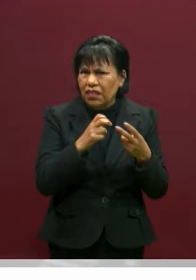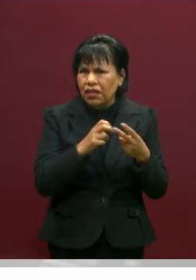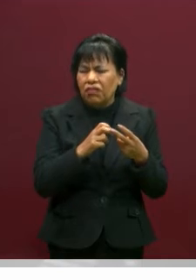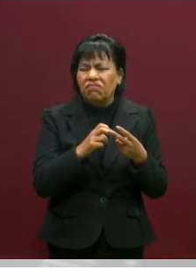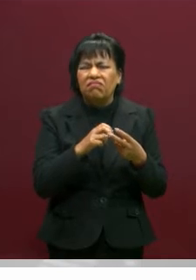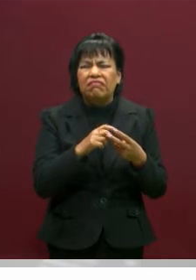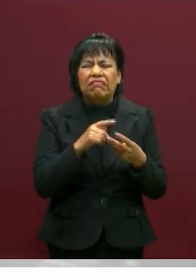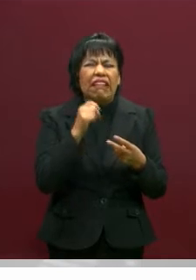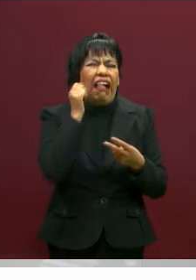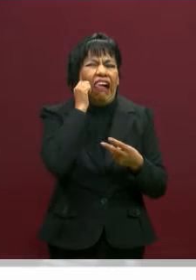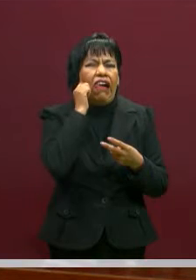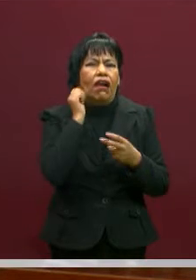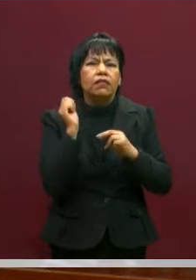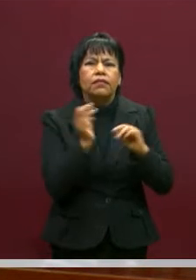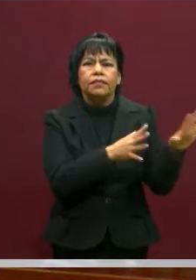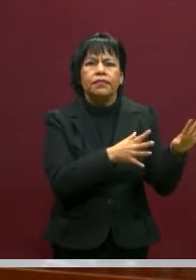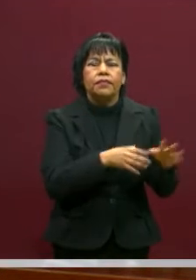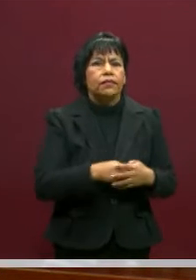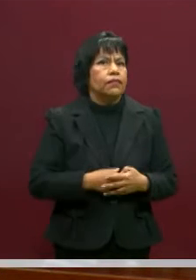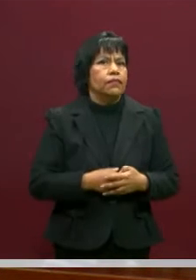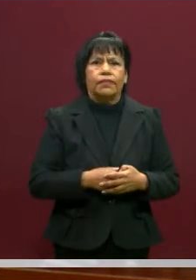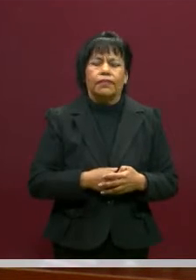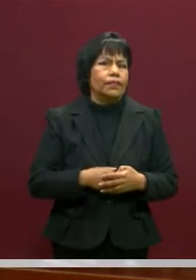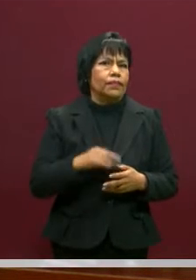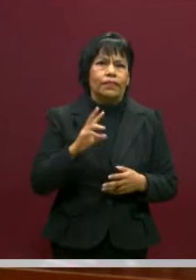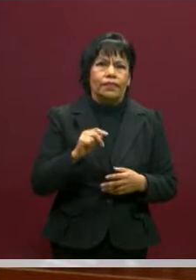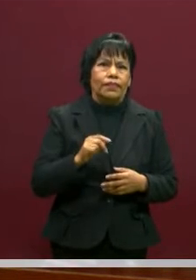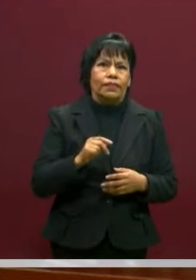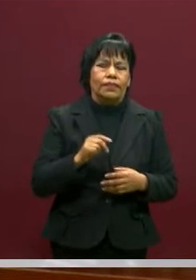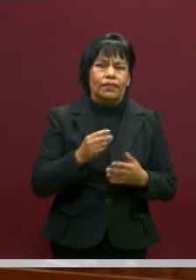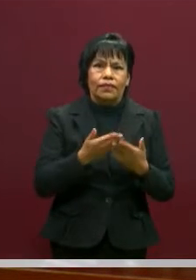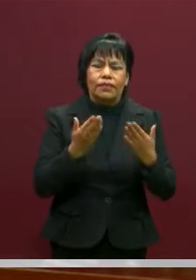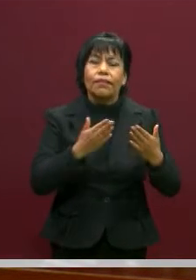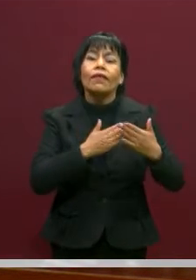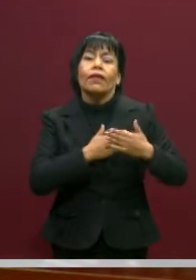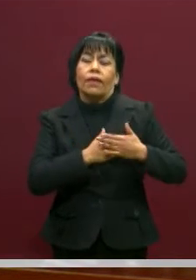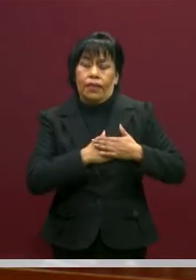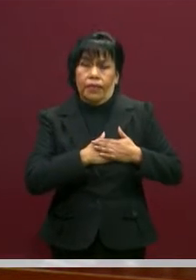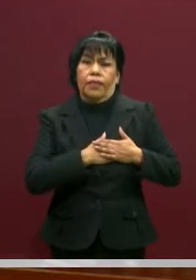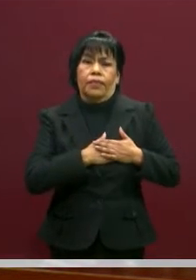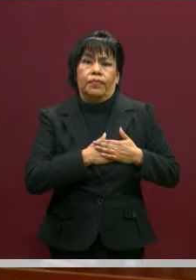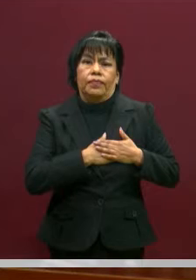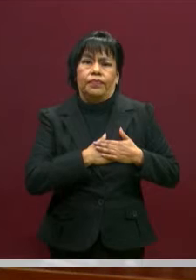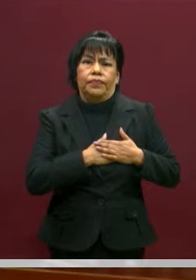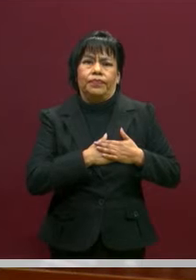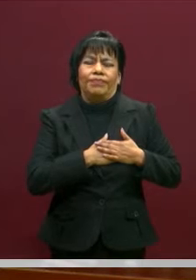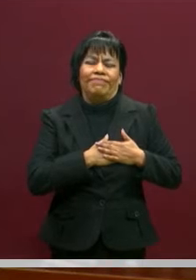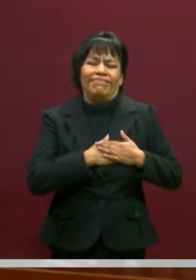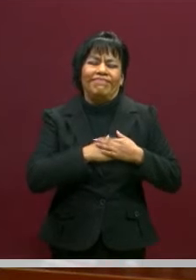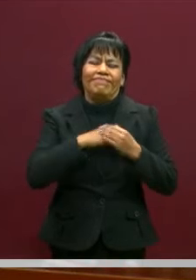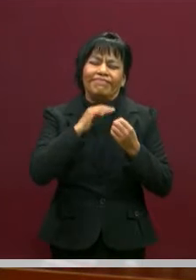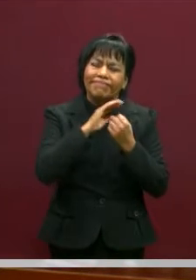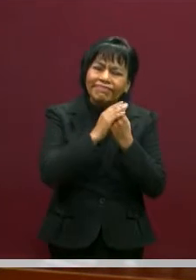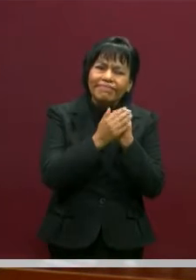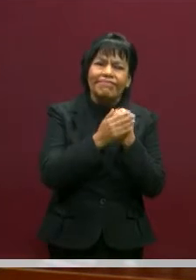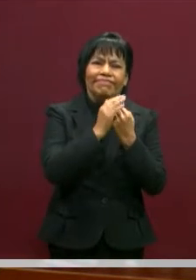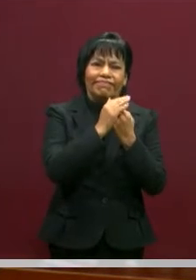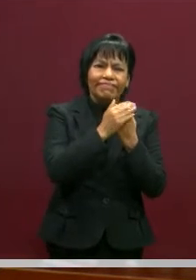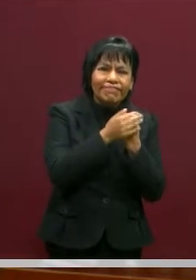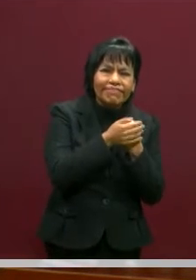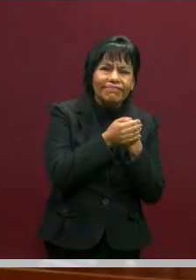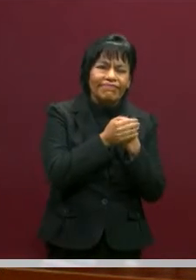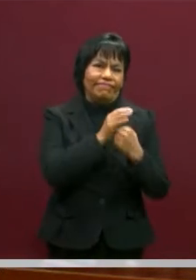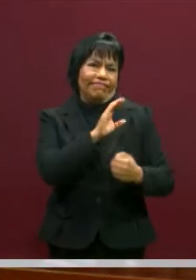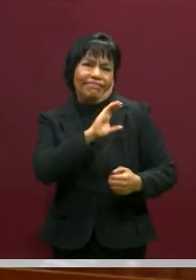humano. La tendencia al amor, la tendencia a la ternura, la tendencia